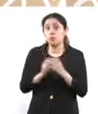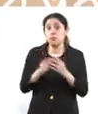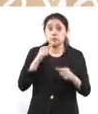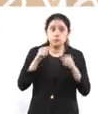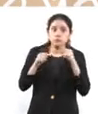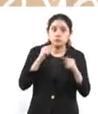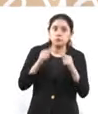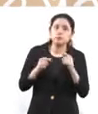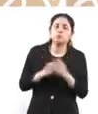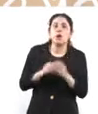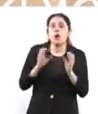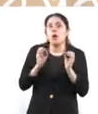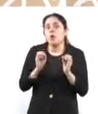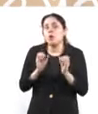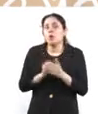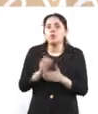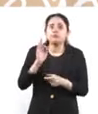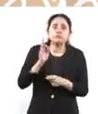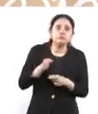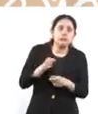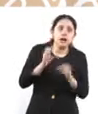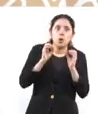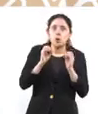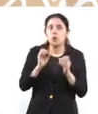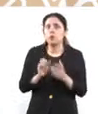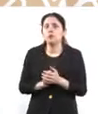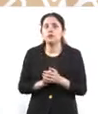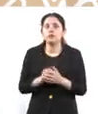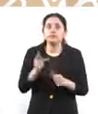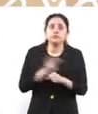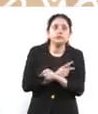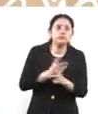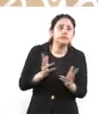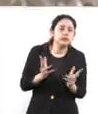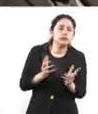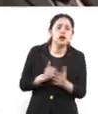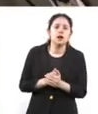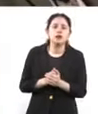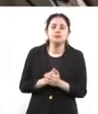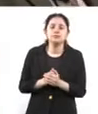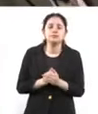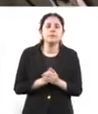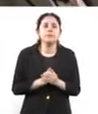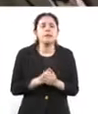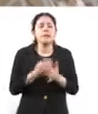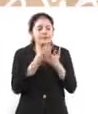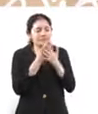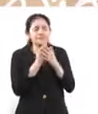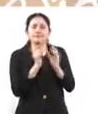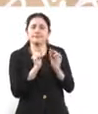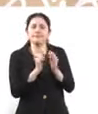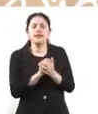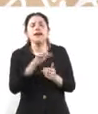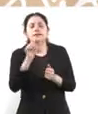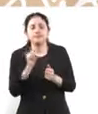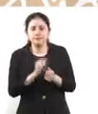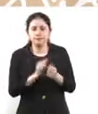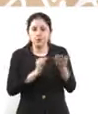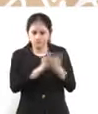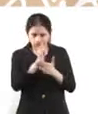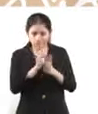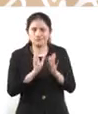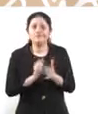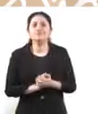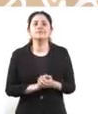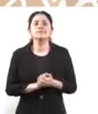la justificada, si ponen algunos criterios. Entonces, vamos a esperar y a partir de ahí tomar las decisiones. De todas